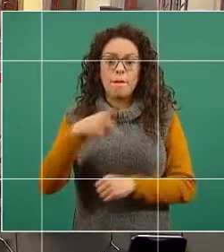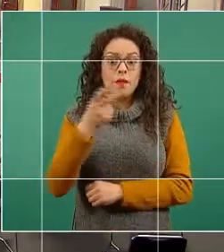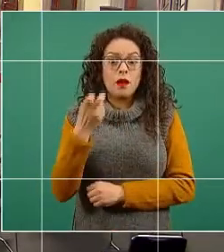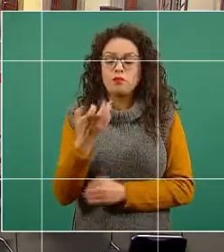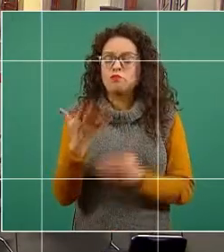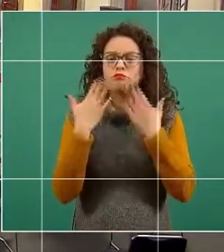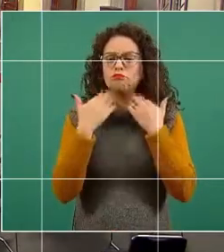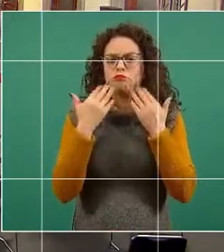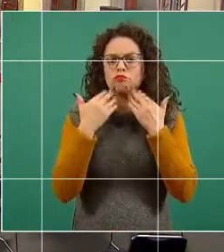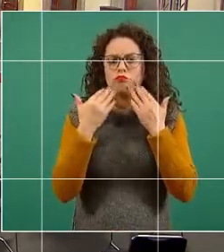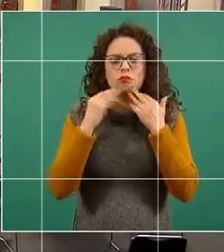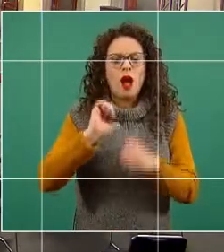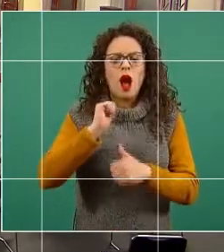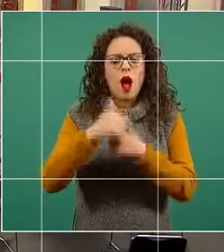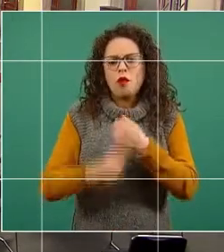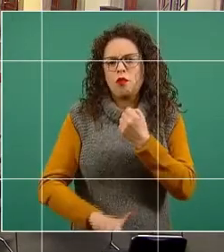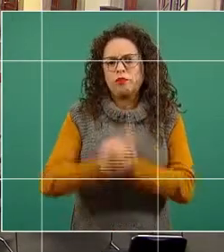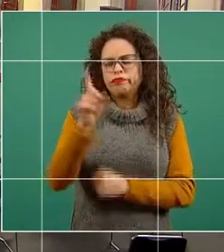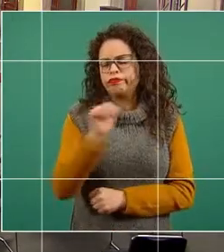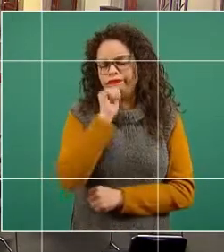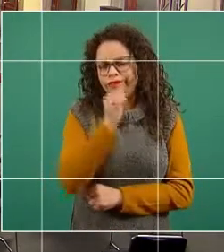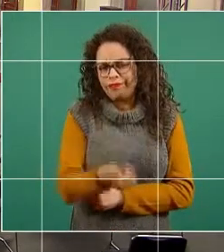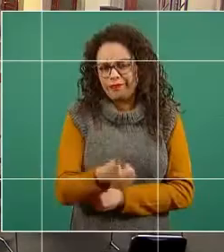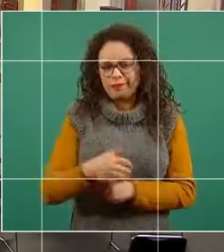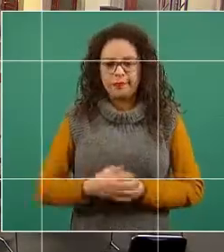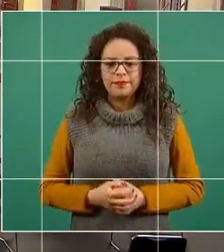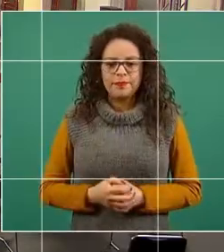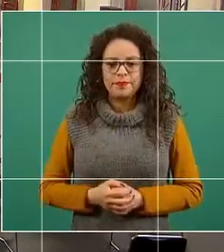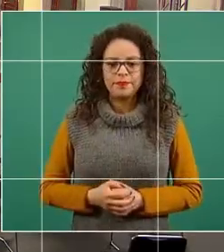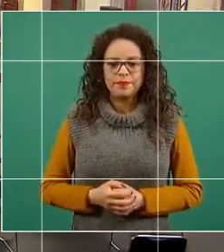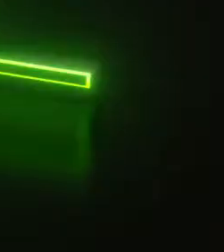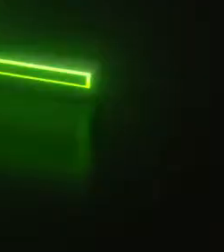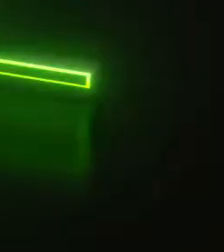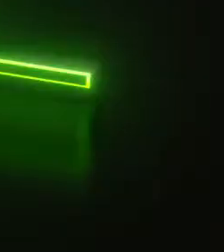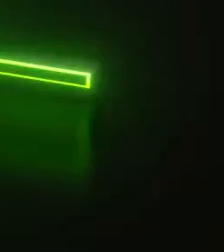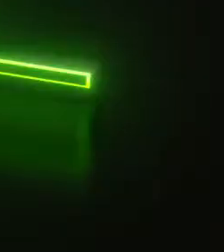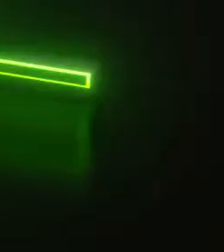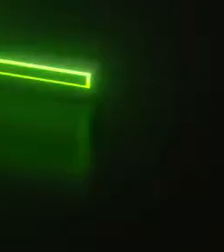mayores problemas. Esta es la última.